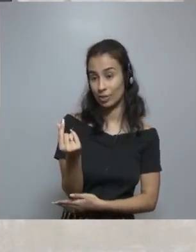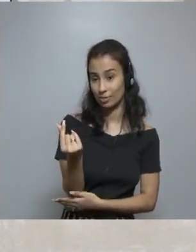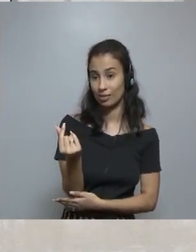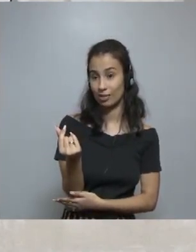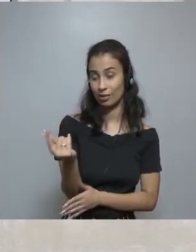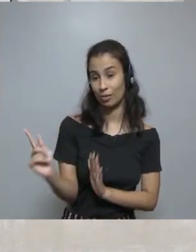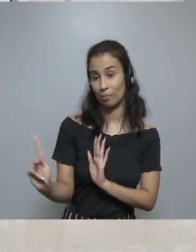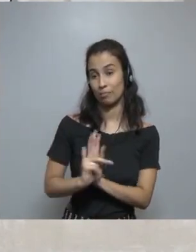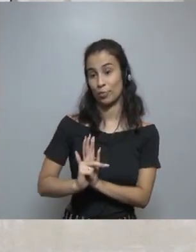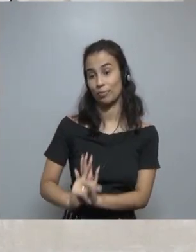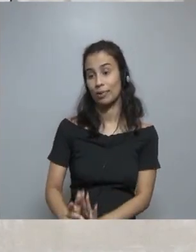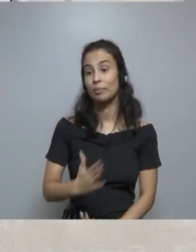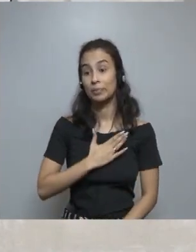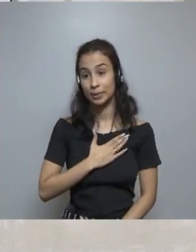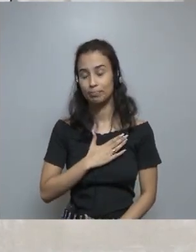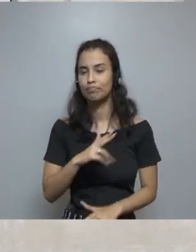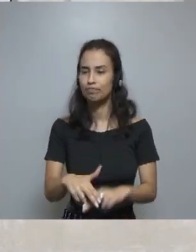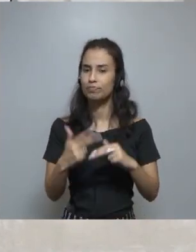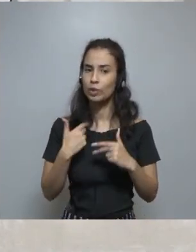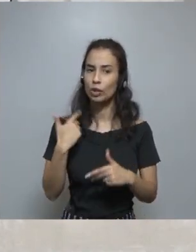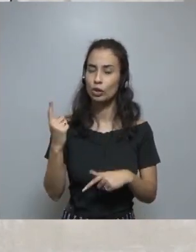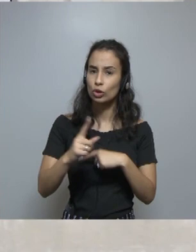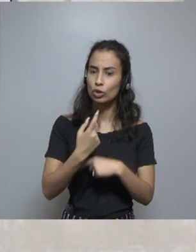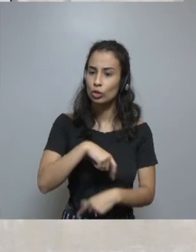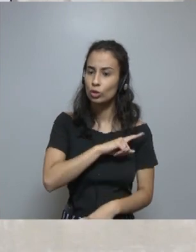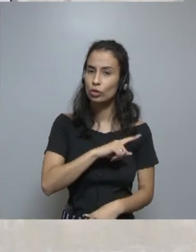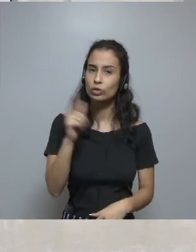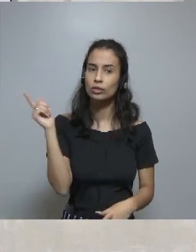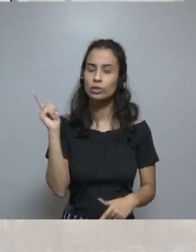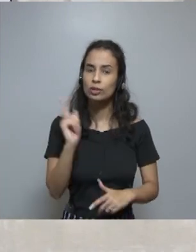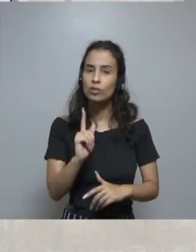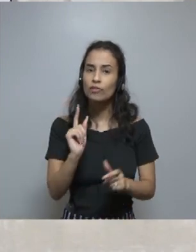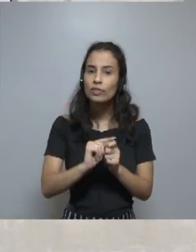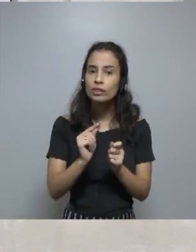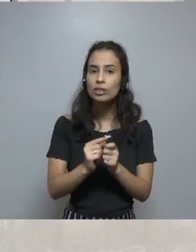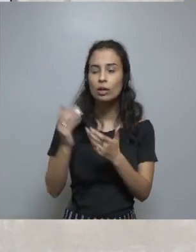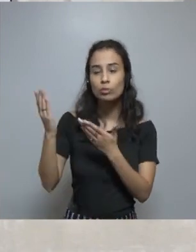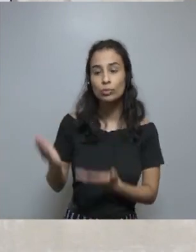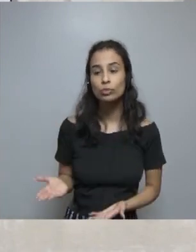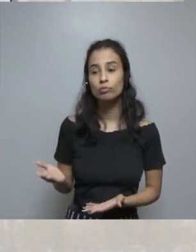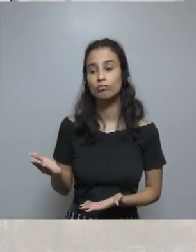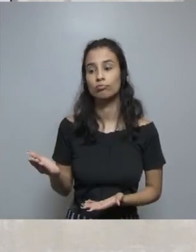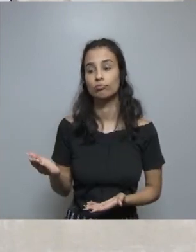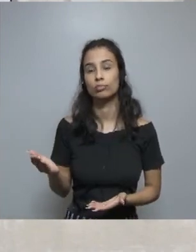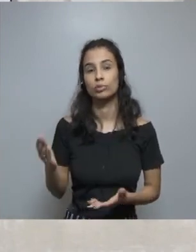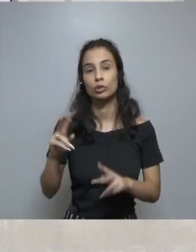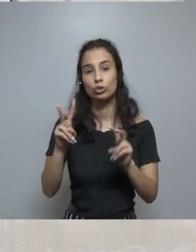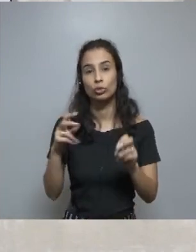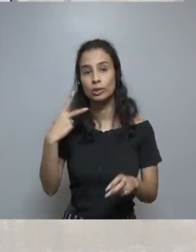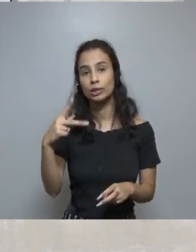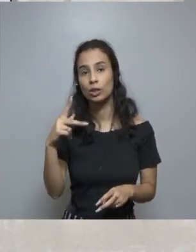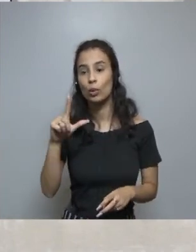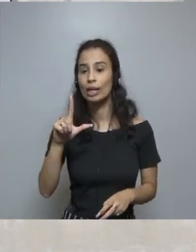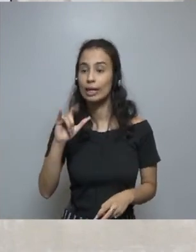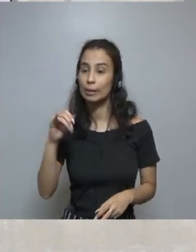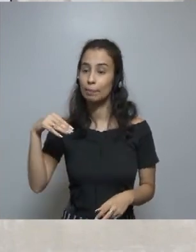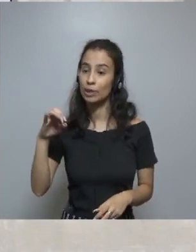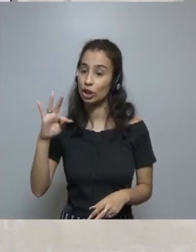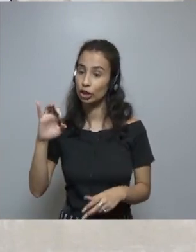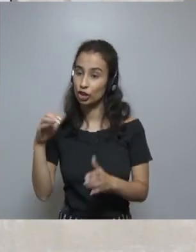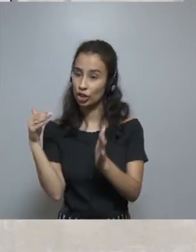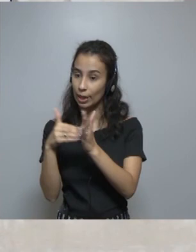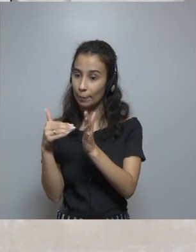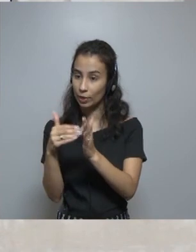salud financiera? Y así fue como desarrollamos esta barra de límite, esa